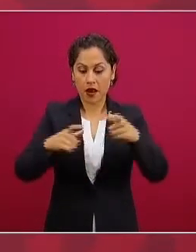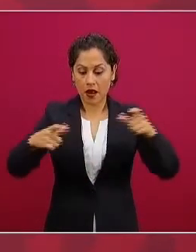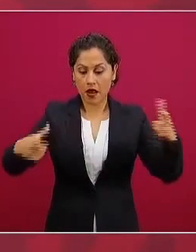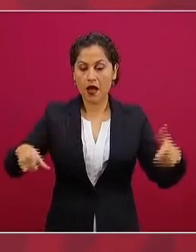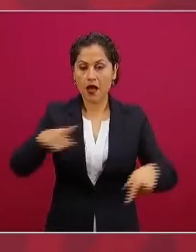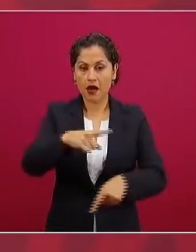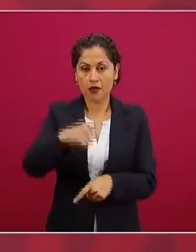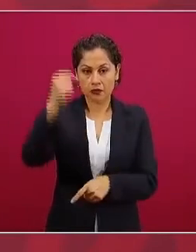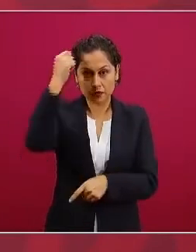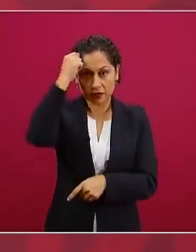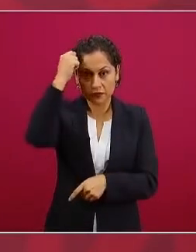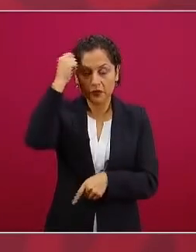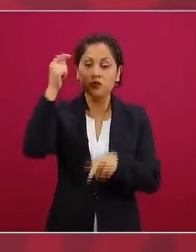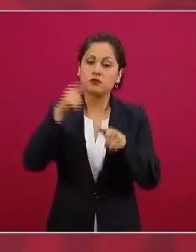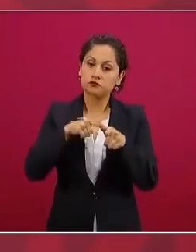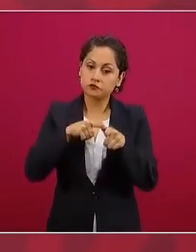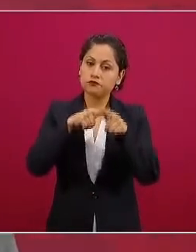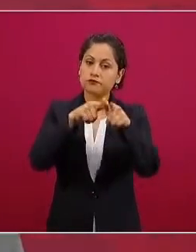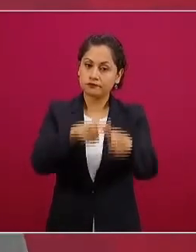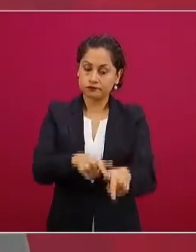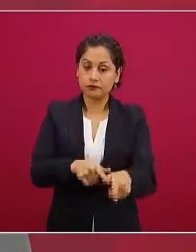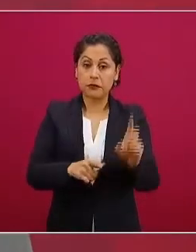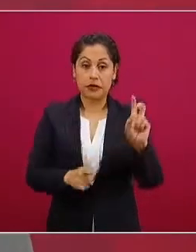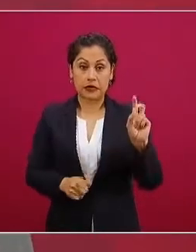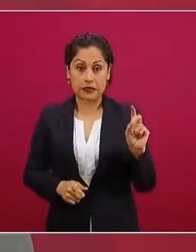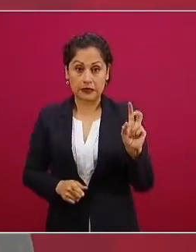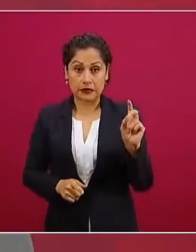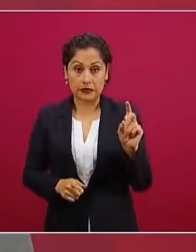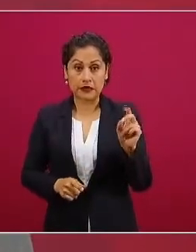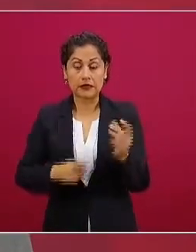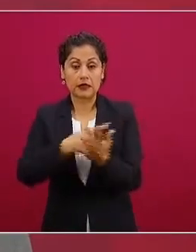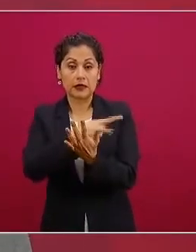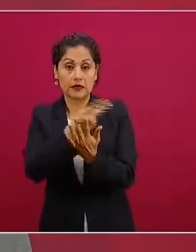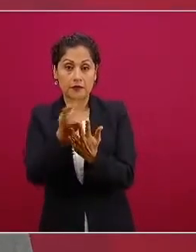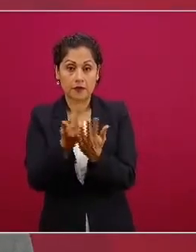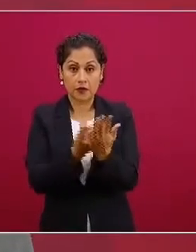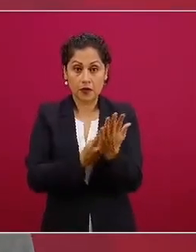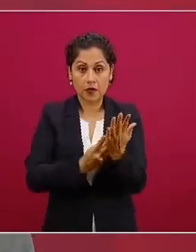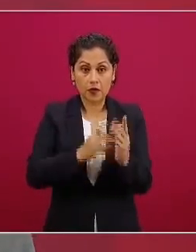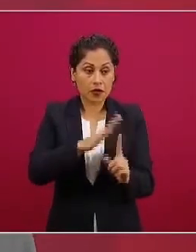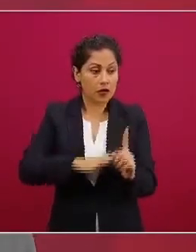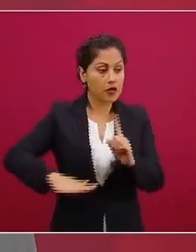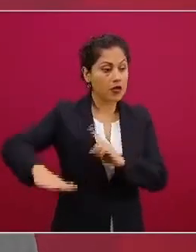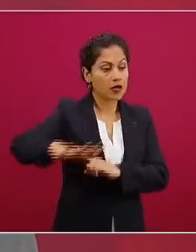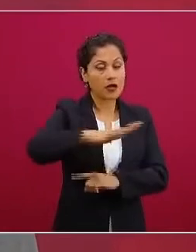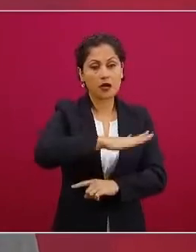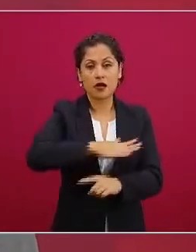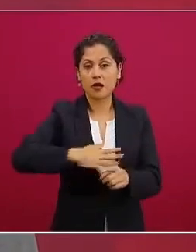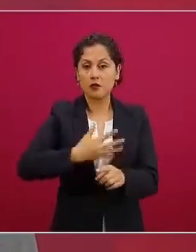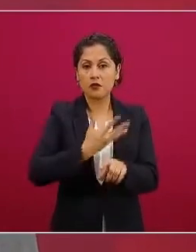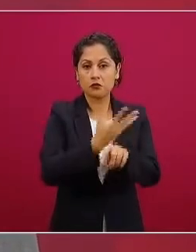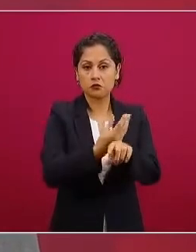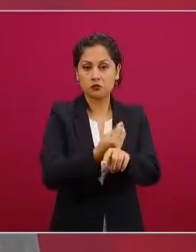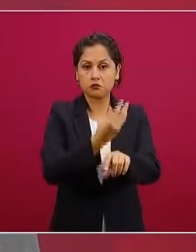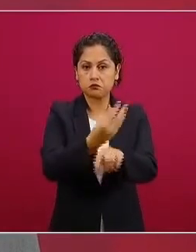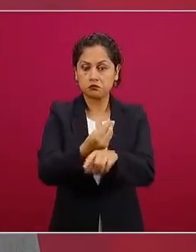Treinta, programa de mejoramiento urbano. Treinta y uno,